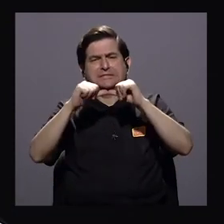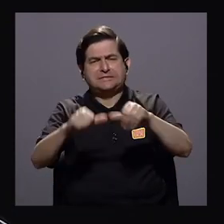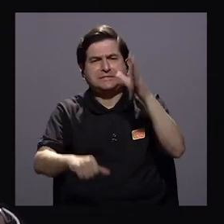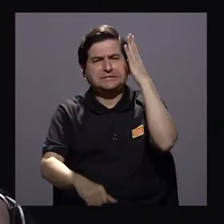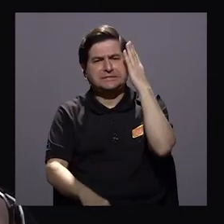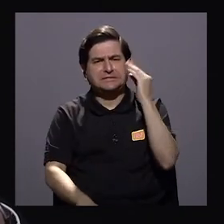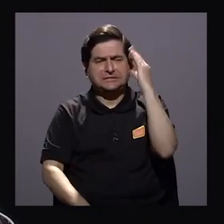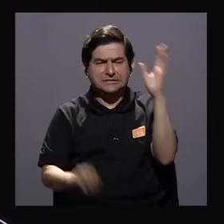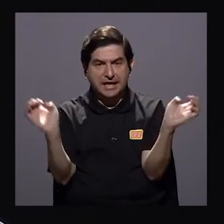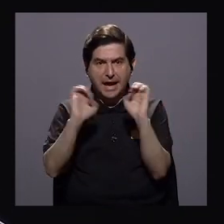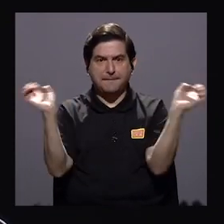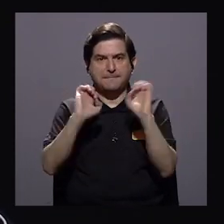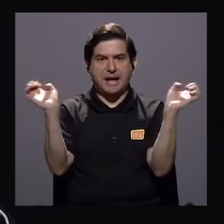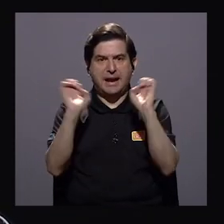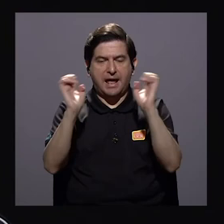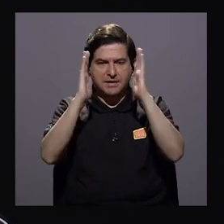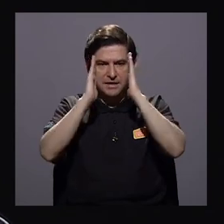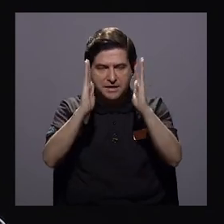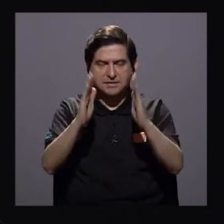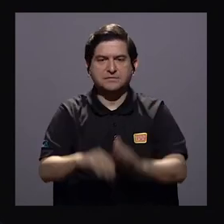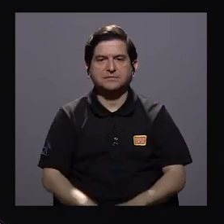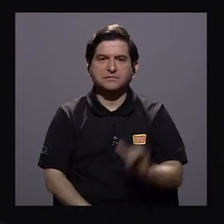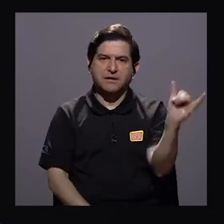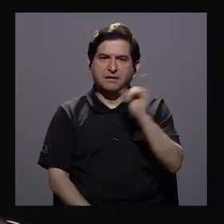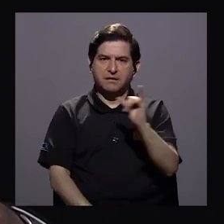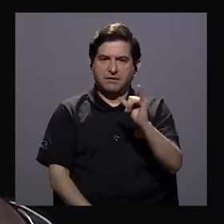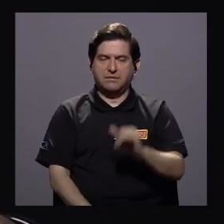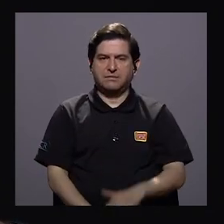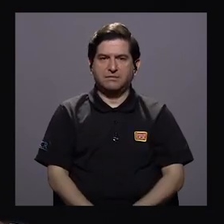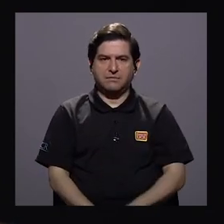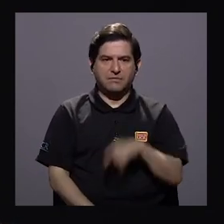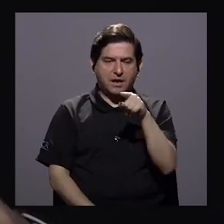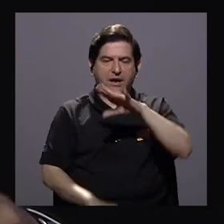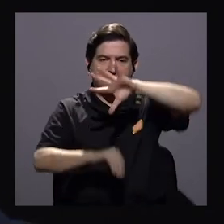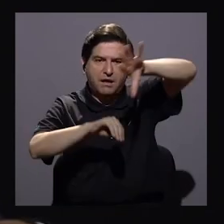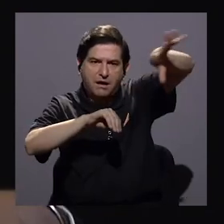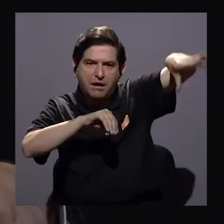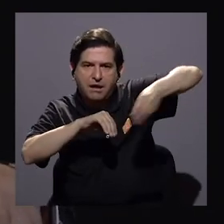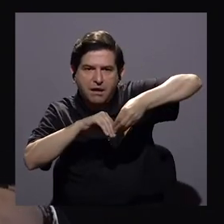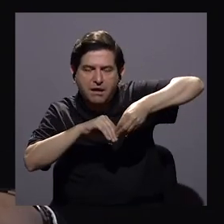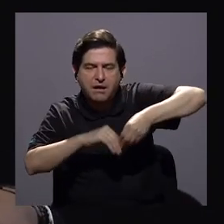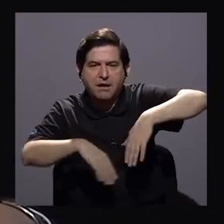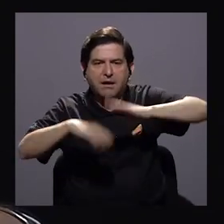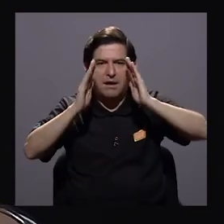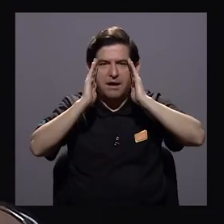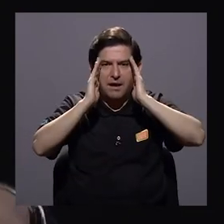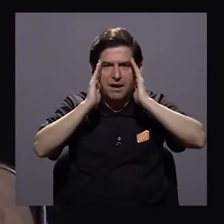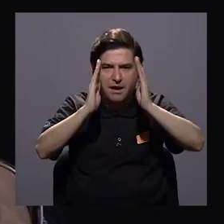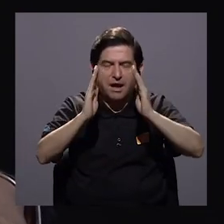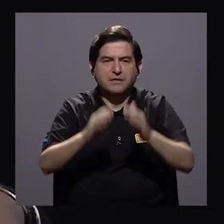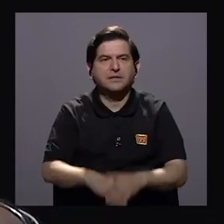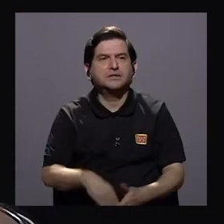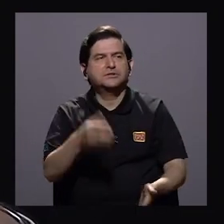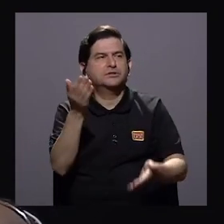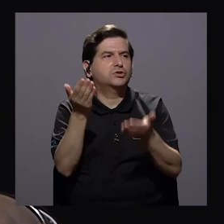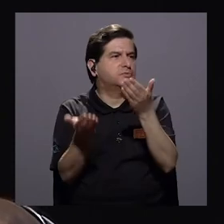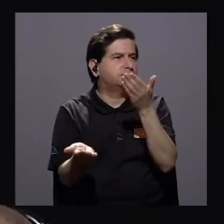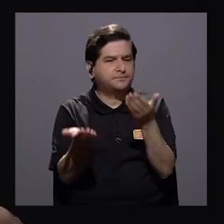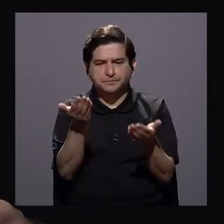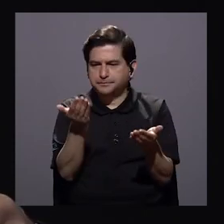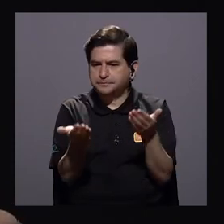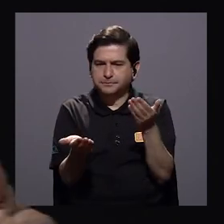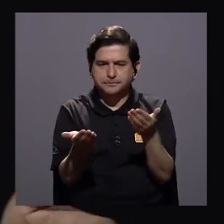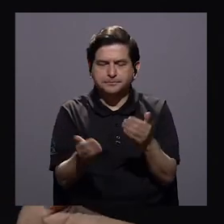vivenciado emergencias que han sido atendidas y que además se suman a una atención mucho más